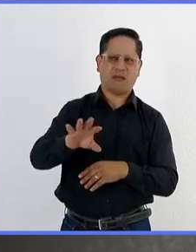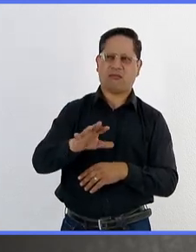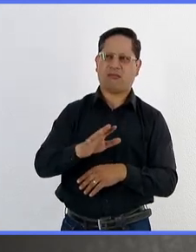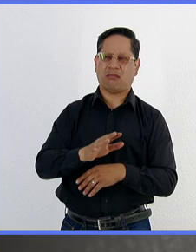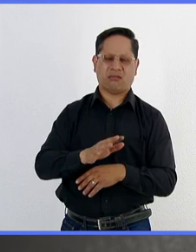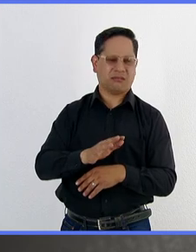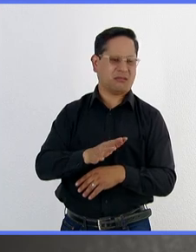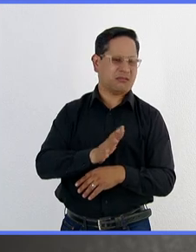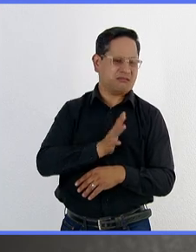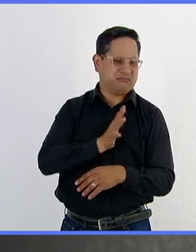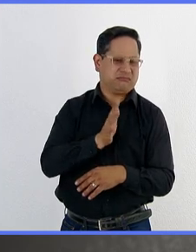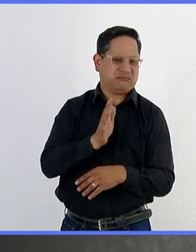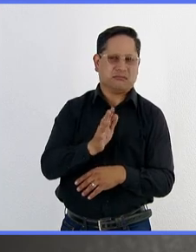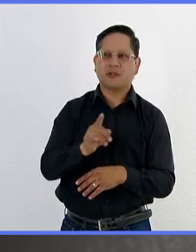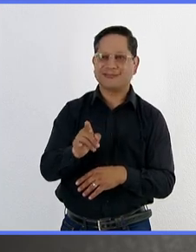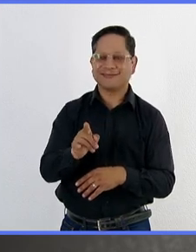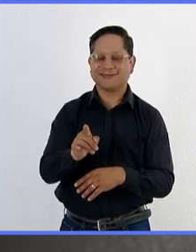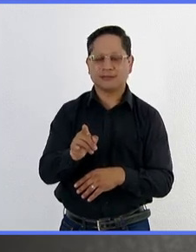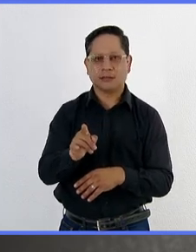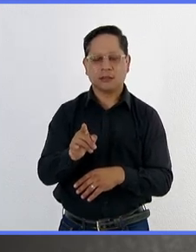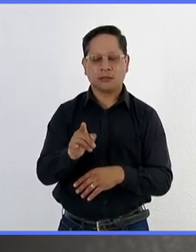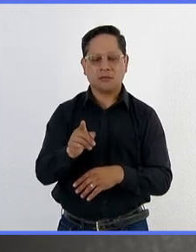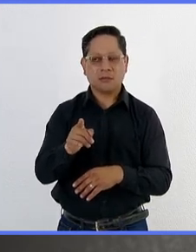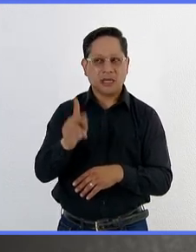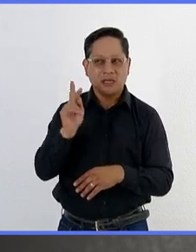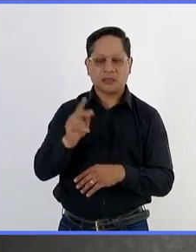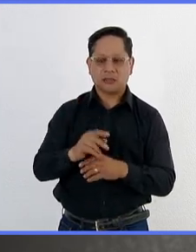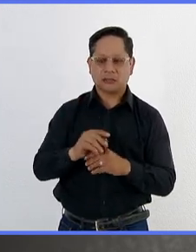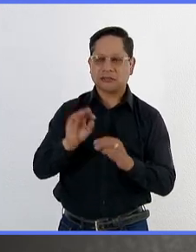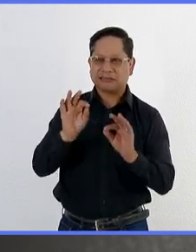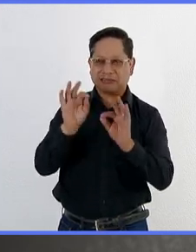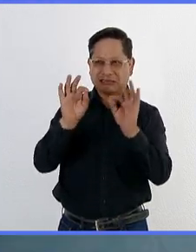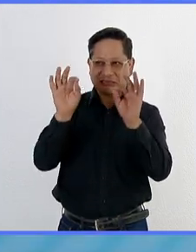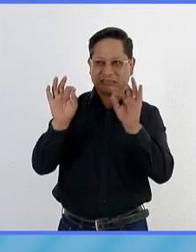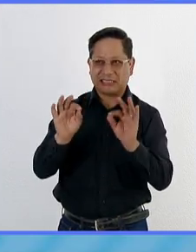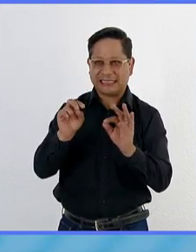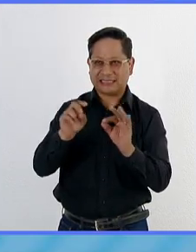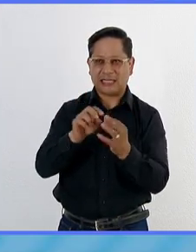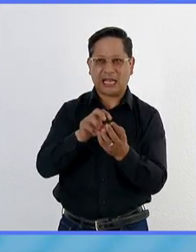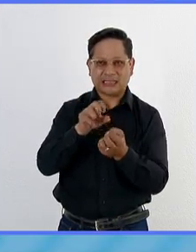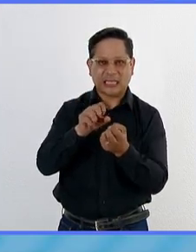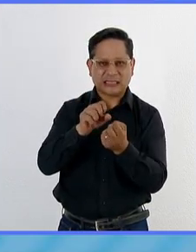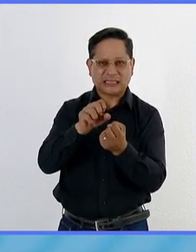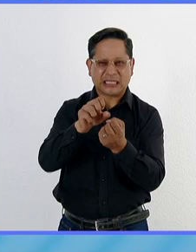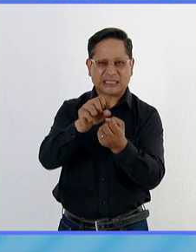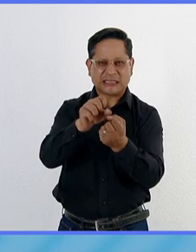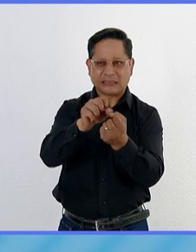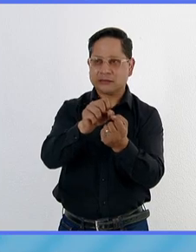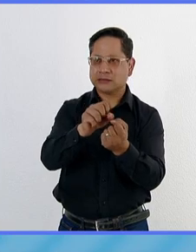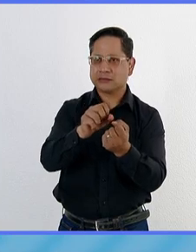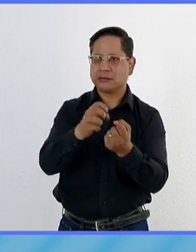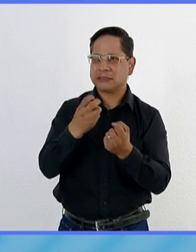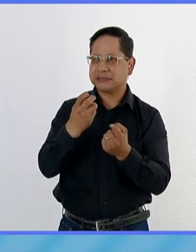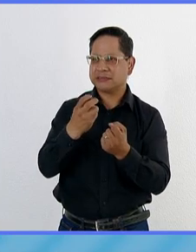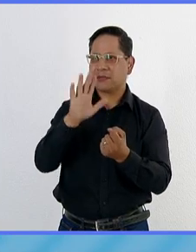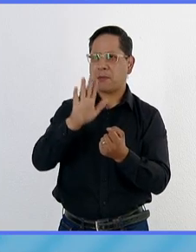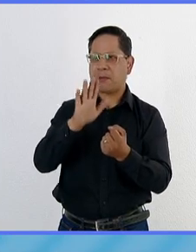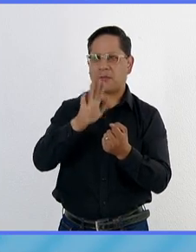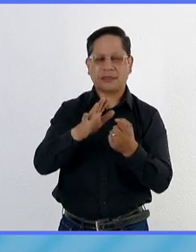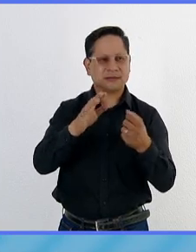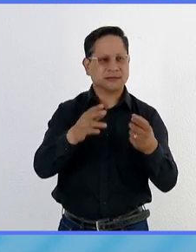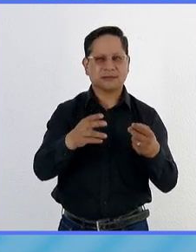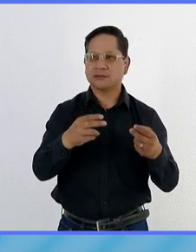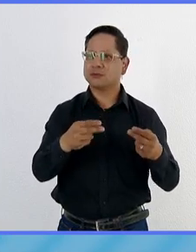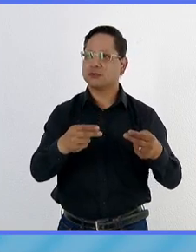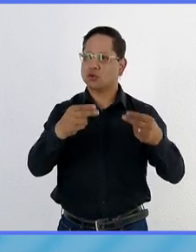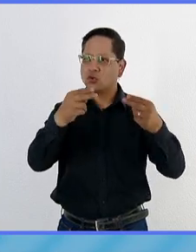que, por ser tan importante esta plaga para el país, porque restringe el comercio